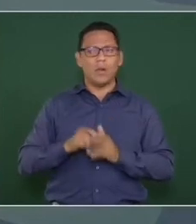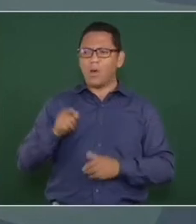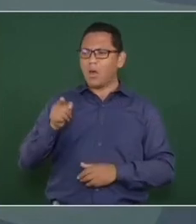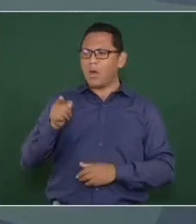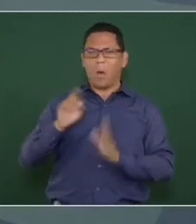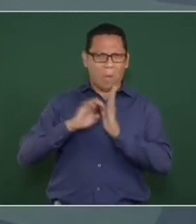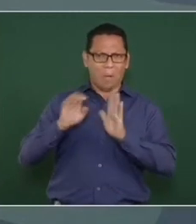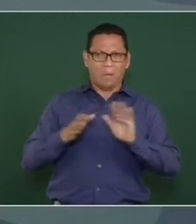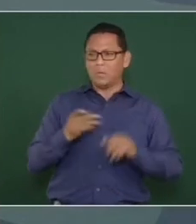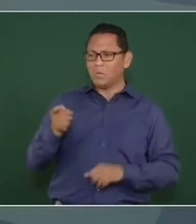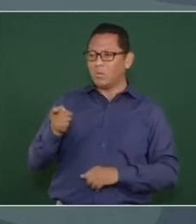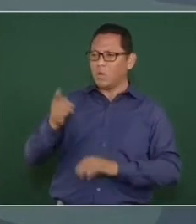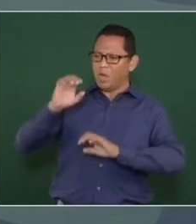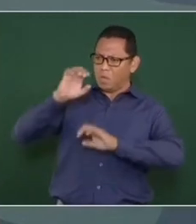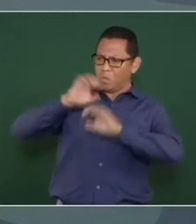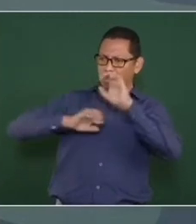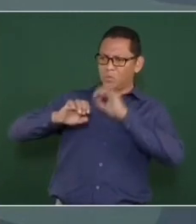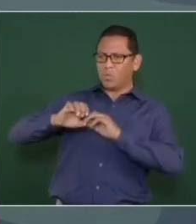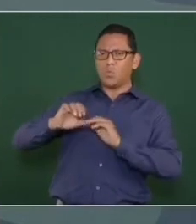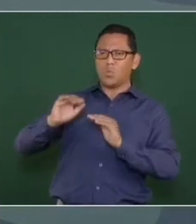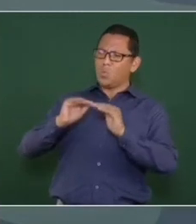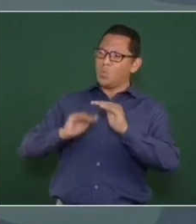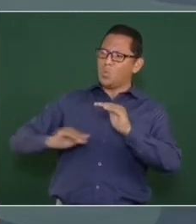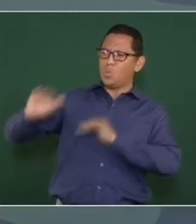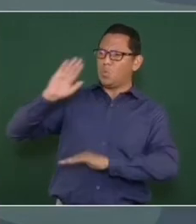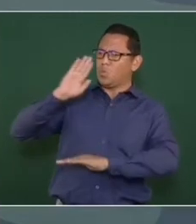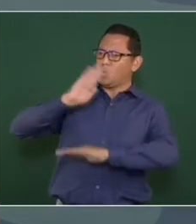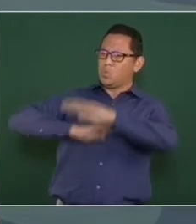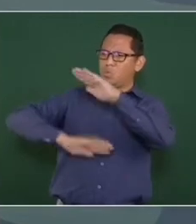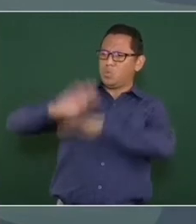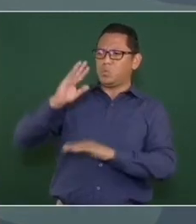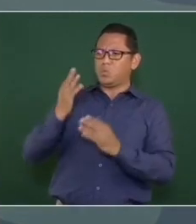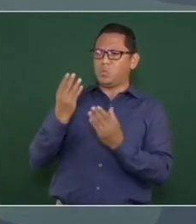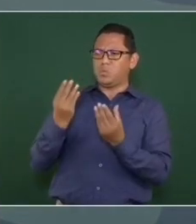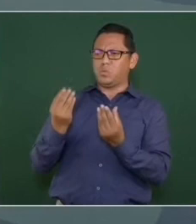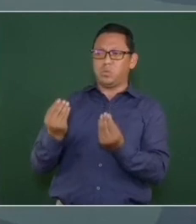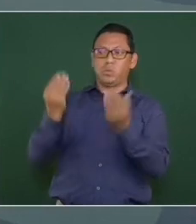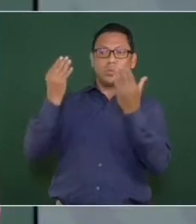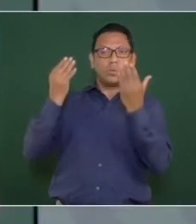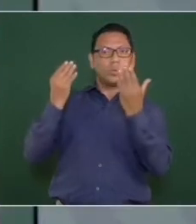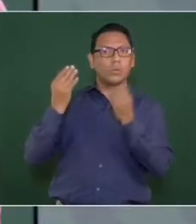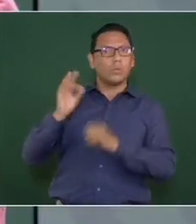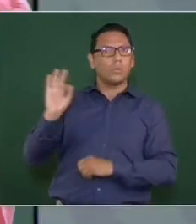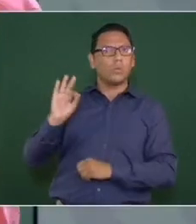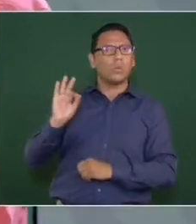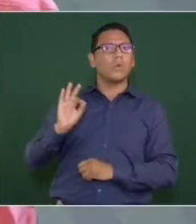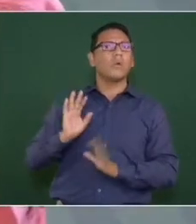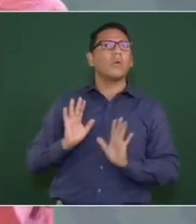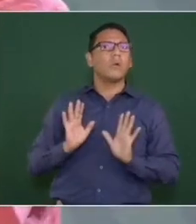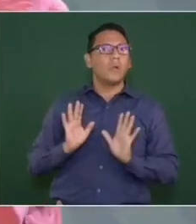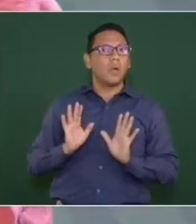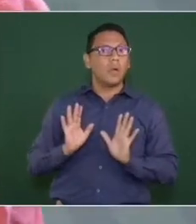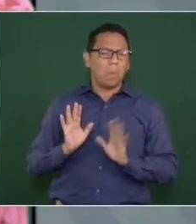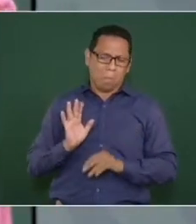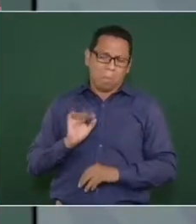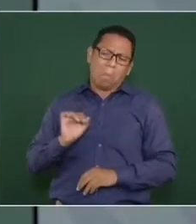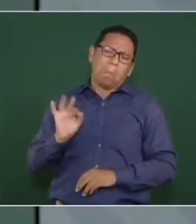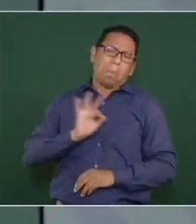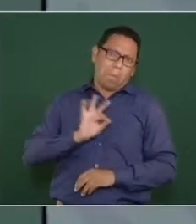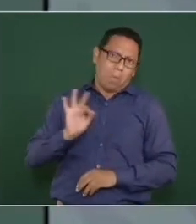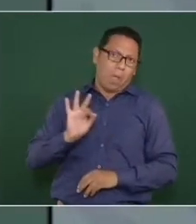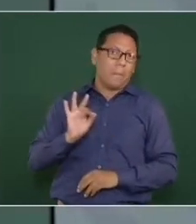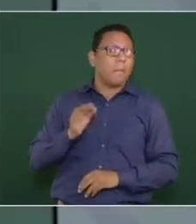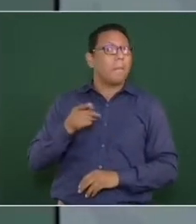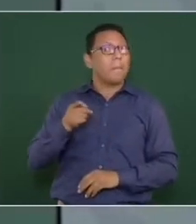Ah, eres exitoso en tus empresas. Sí, sí, puede ser, pero una cosa es